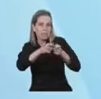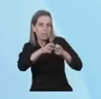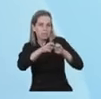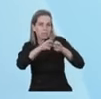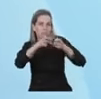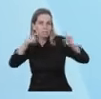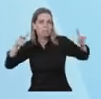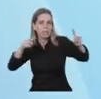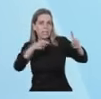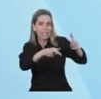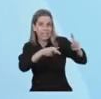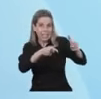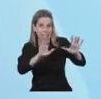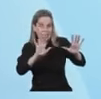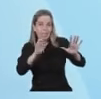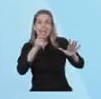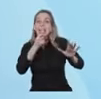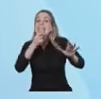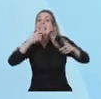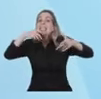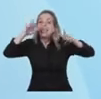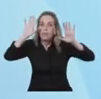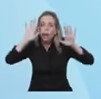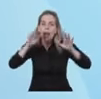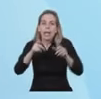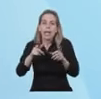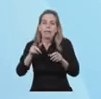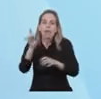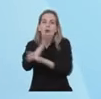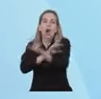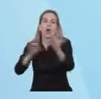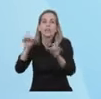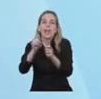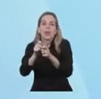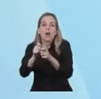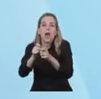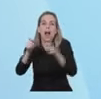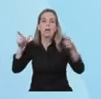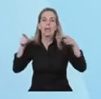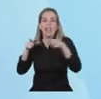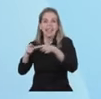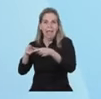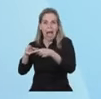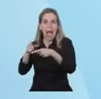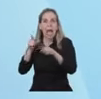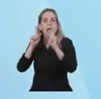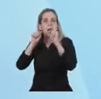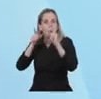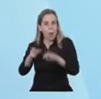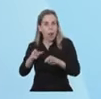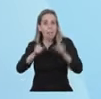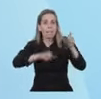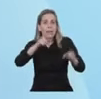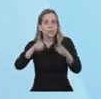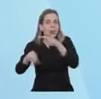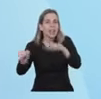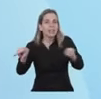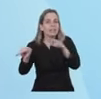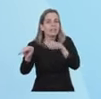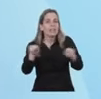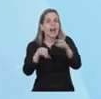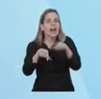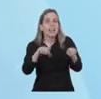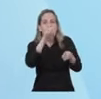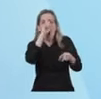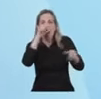si aumentan los casos, no se incremente de igual manera el número de internaciones ni la